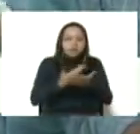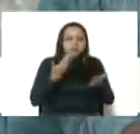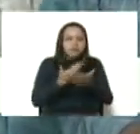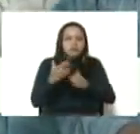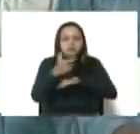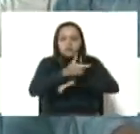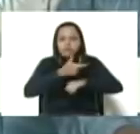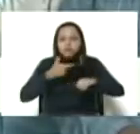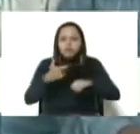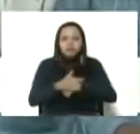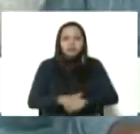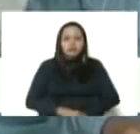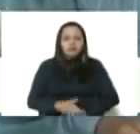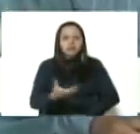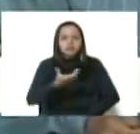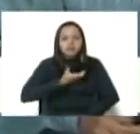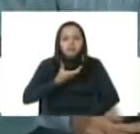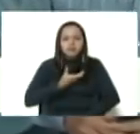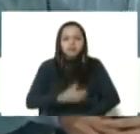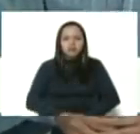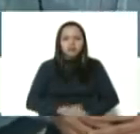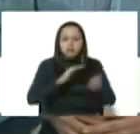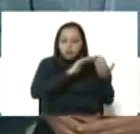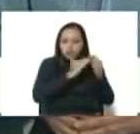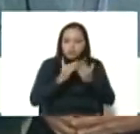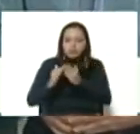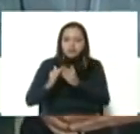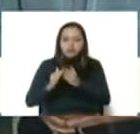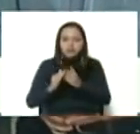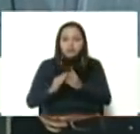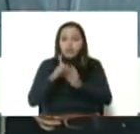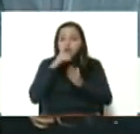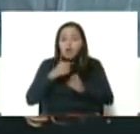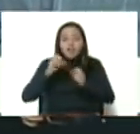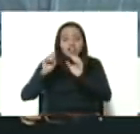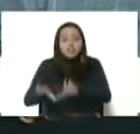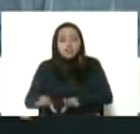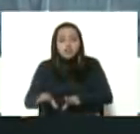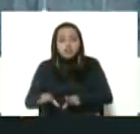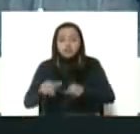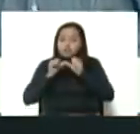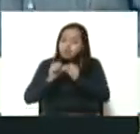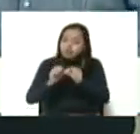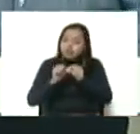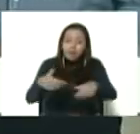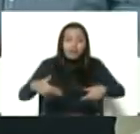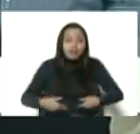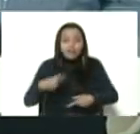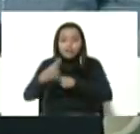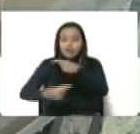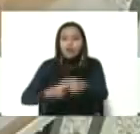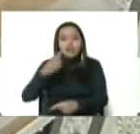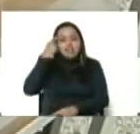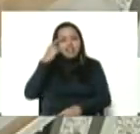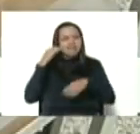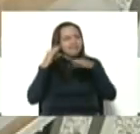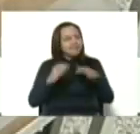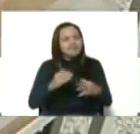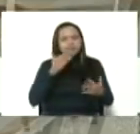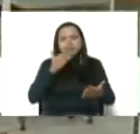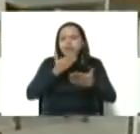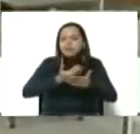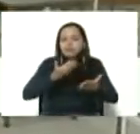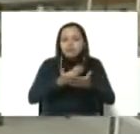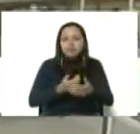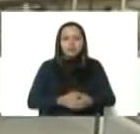nuestro gobernador, nuestro alcalde comunero, que no ha dejado la batalla durante todos estos días. De verdad, agradecido.